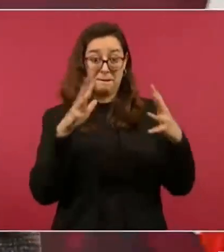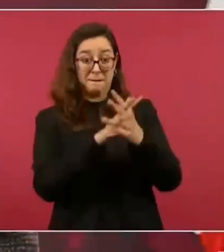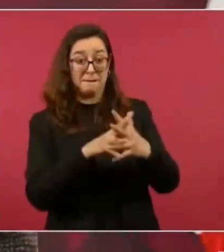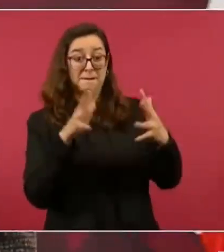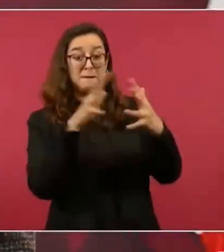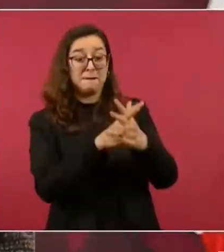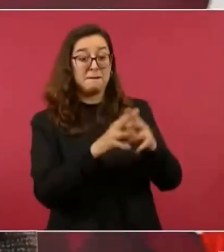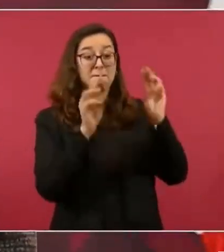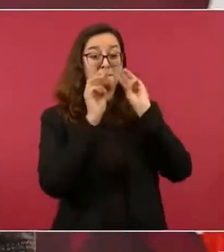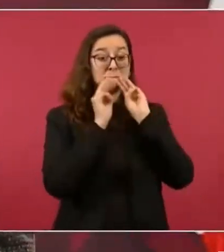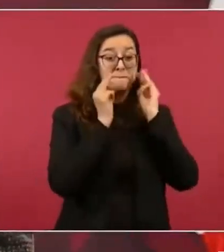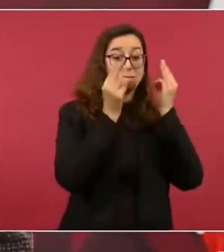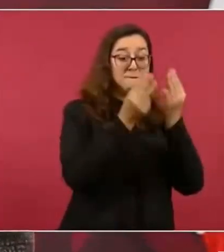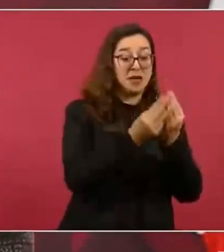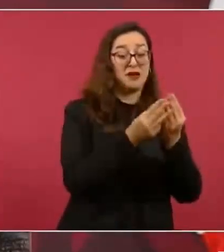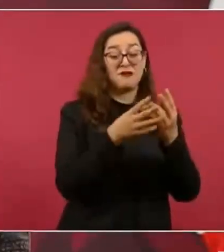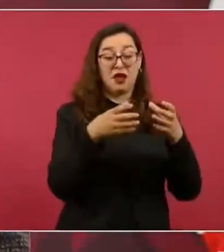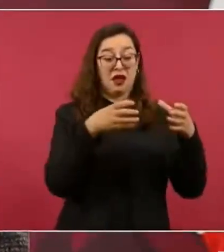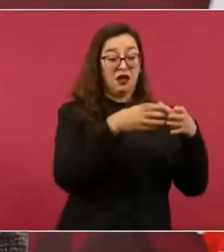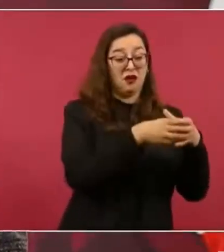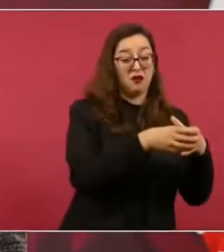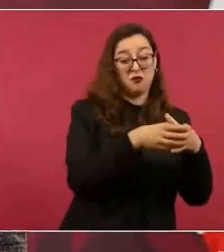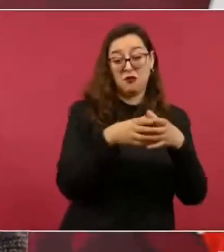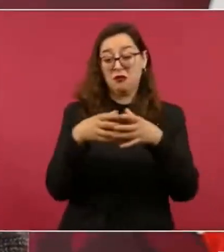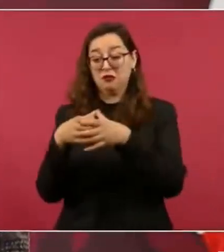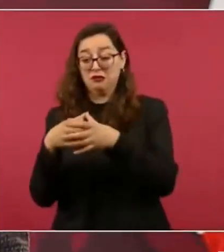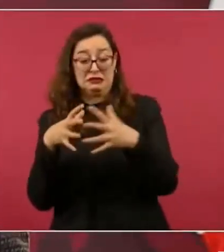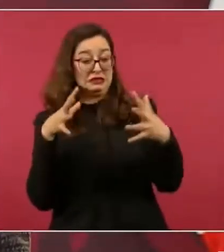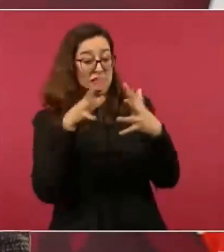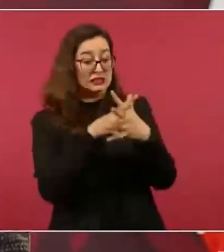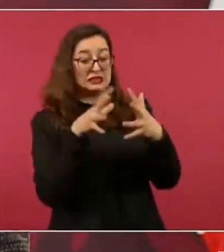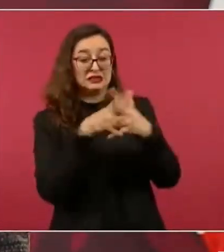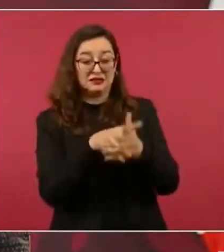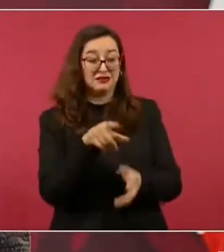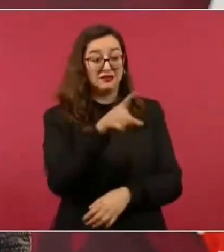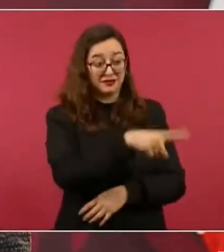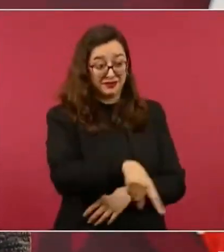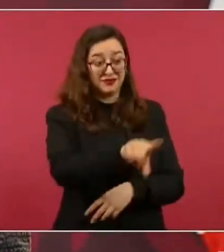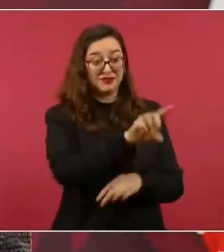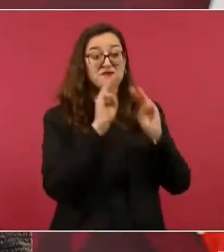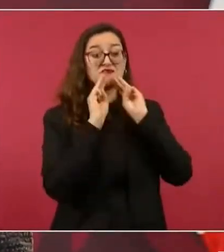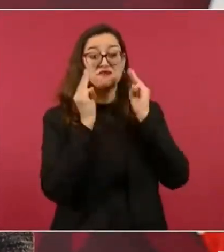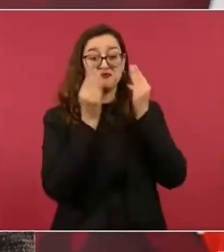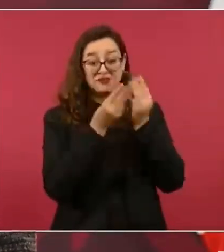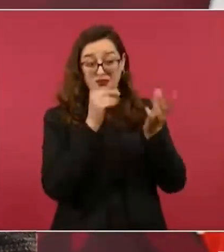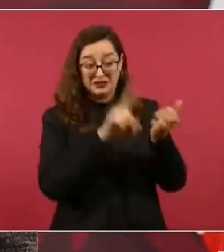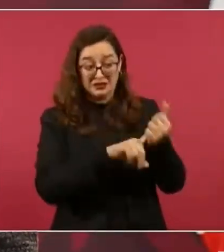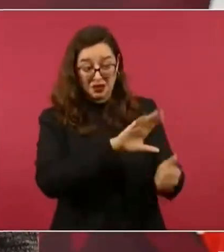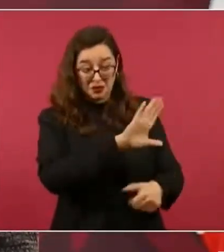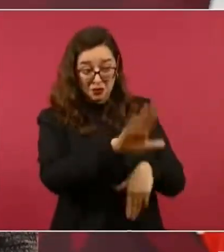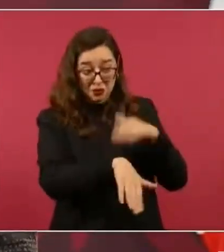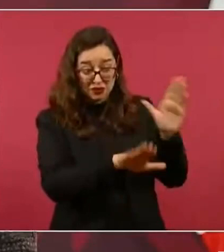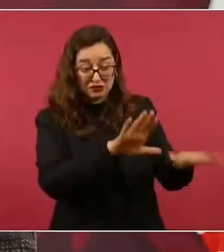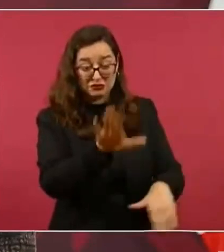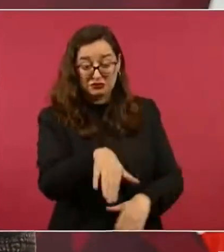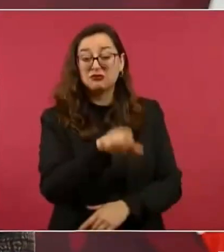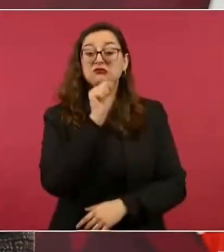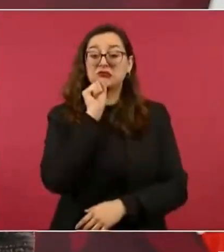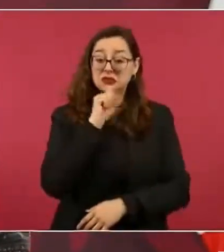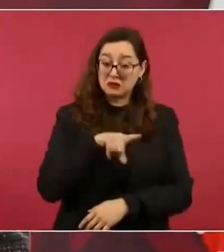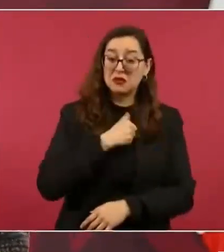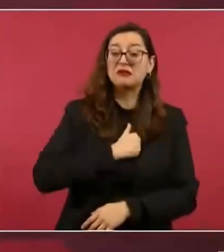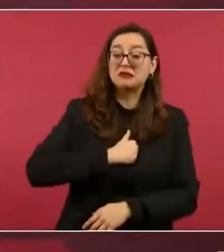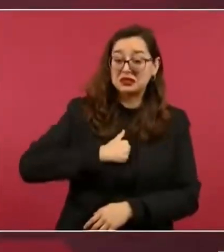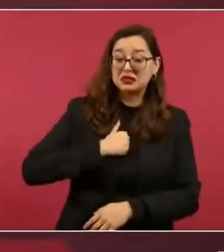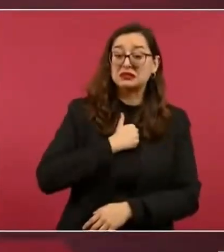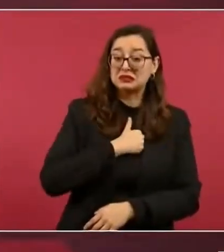con la delincuencia, también nos duele la vida de la pérdida de quienes